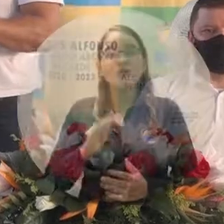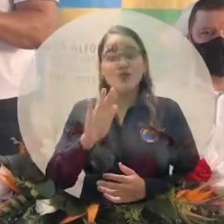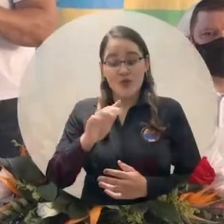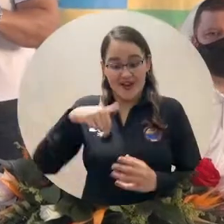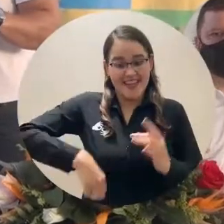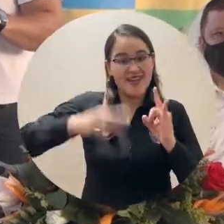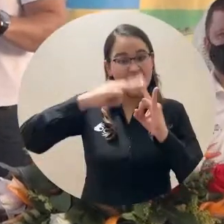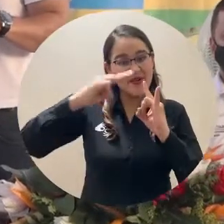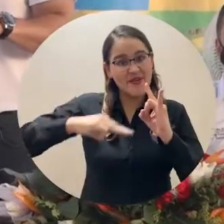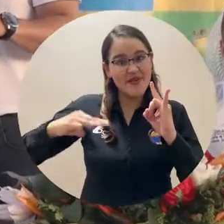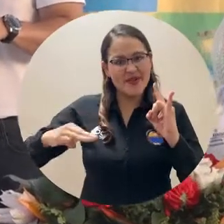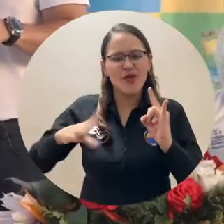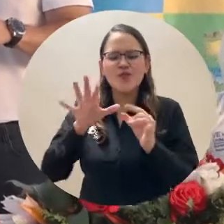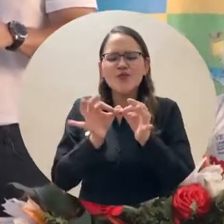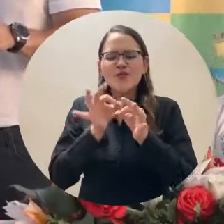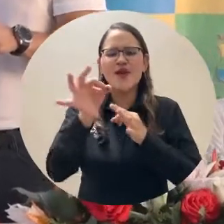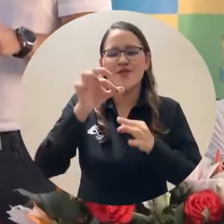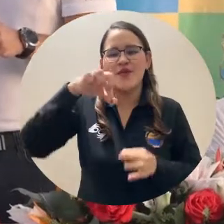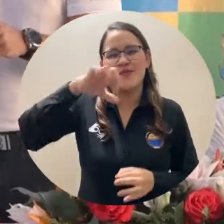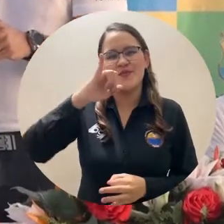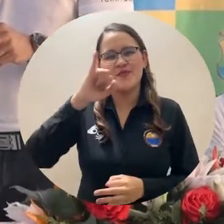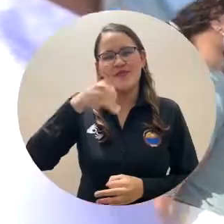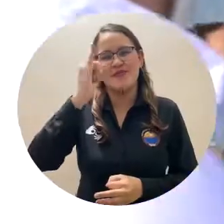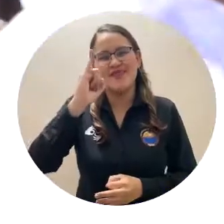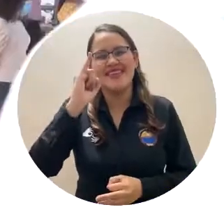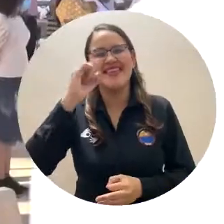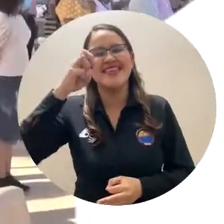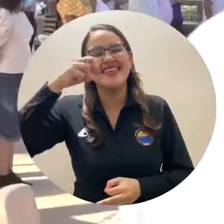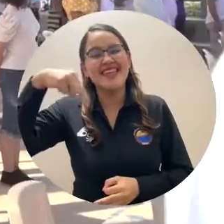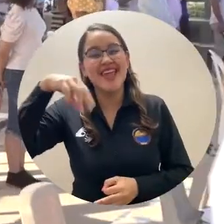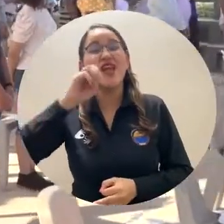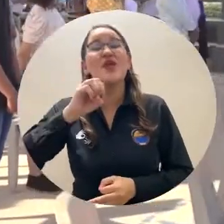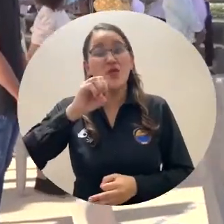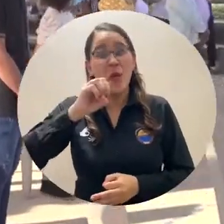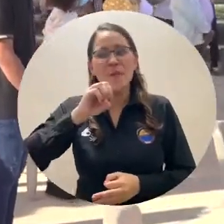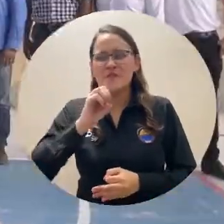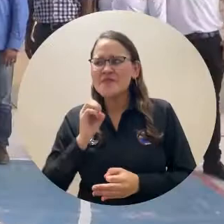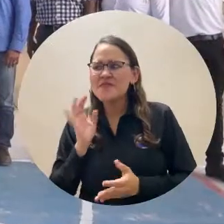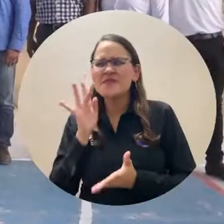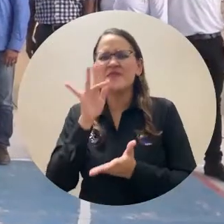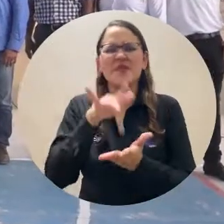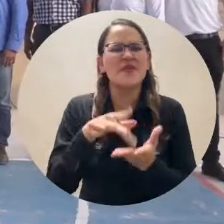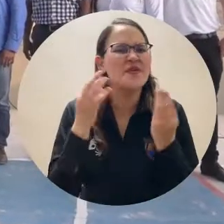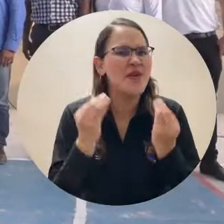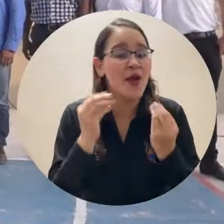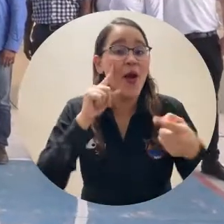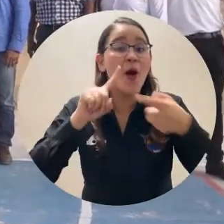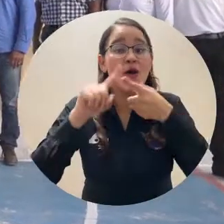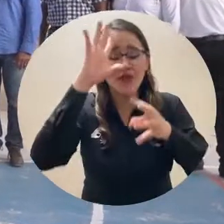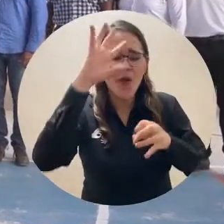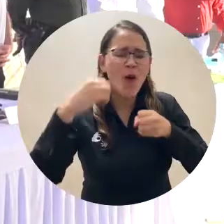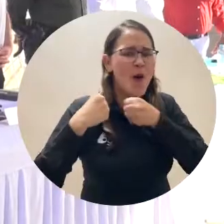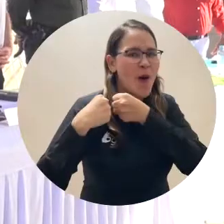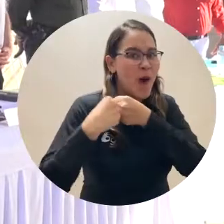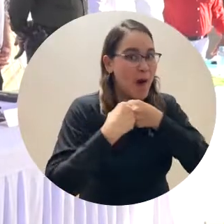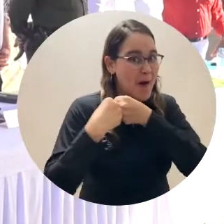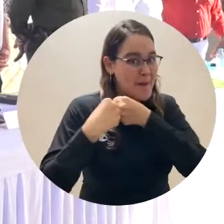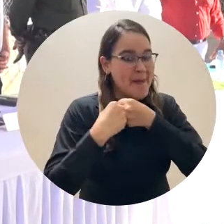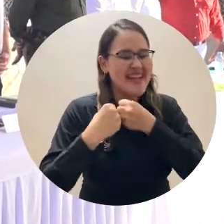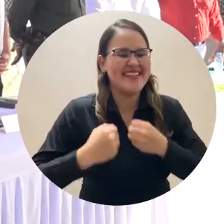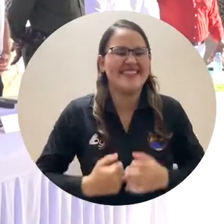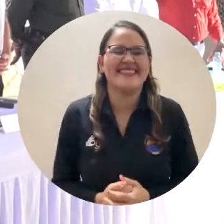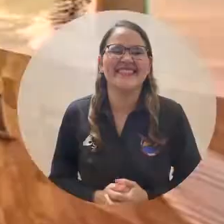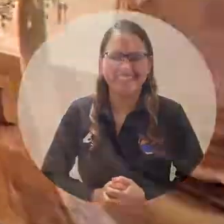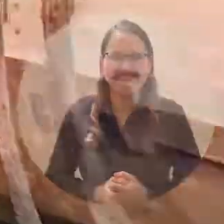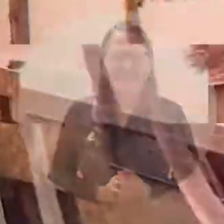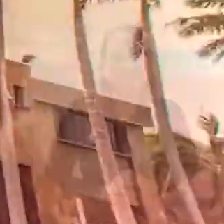Hasta el municipio de Pijiño del Carmen llegó la Universidad del Magdalena para suscribir un convenio a favor de los habitantes y los estudiantes de la